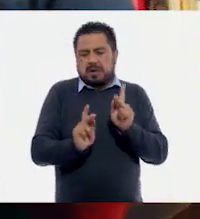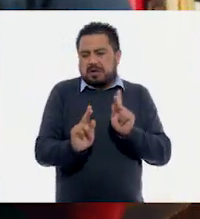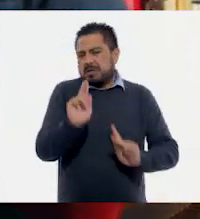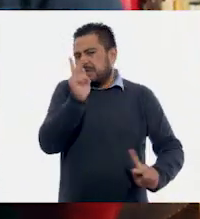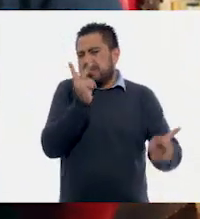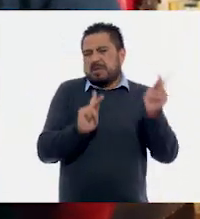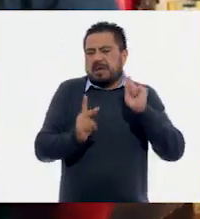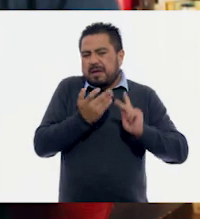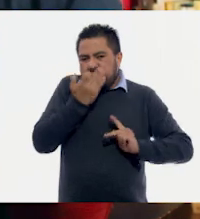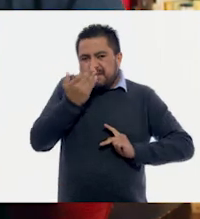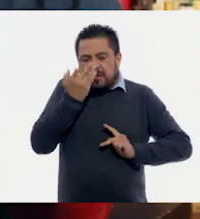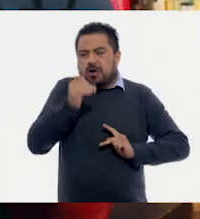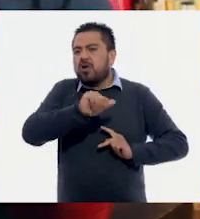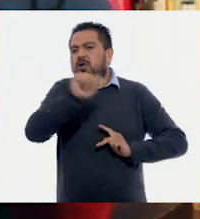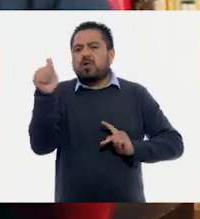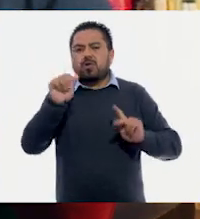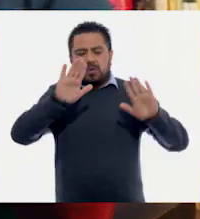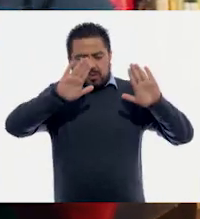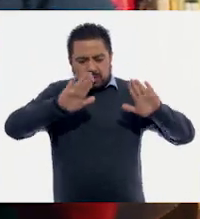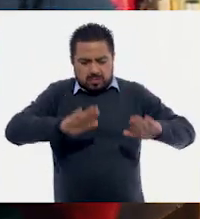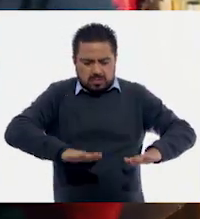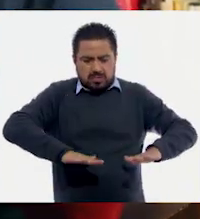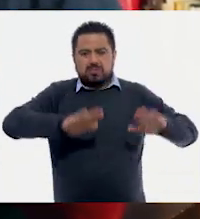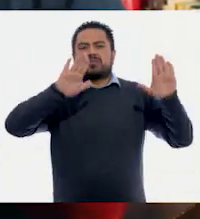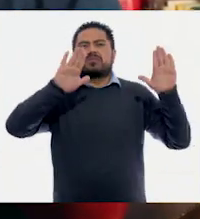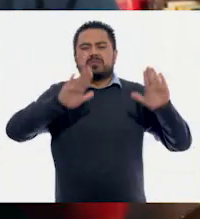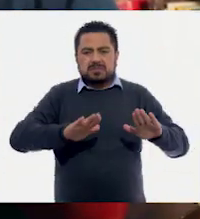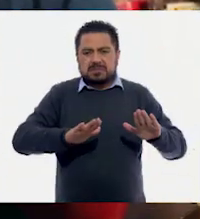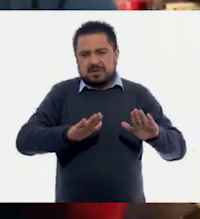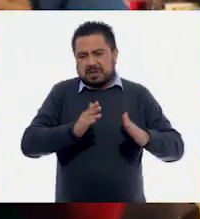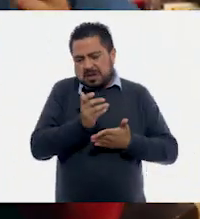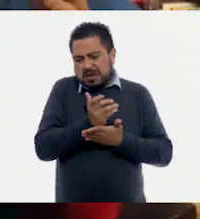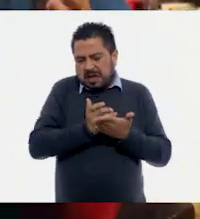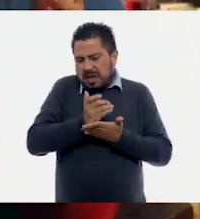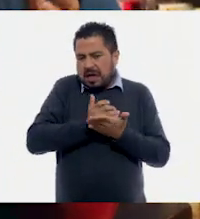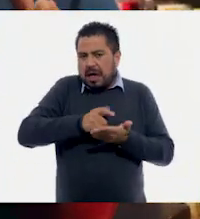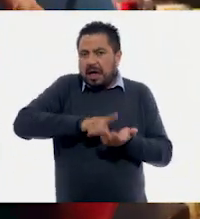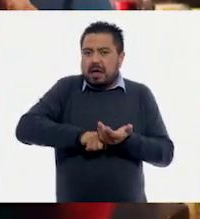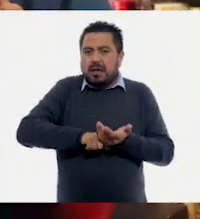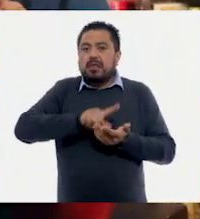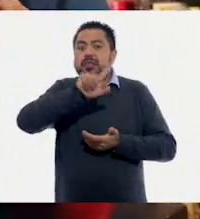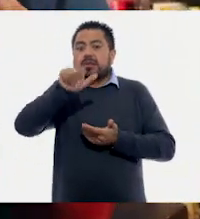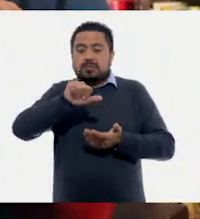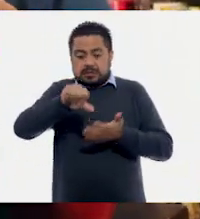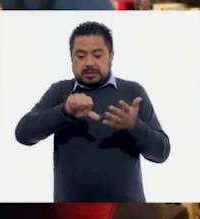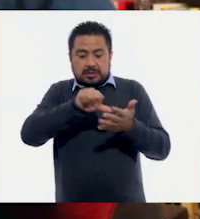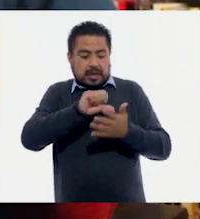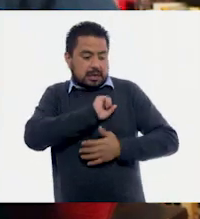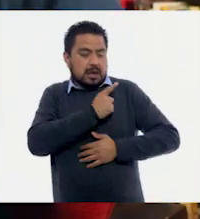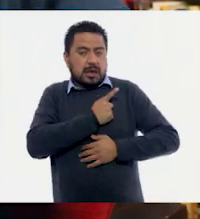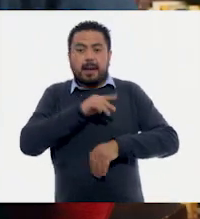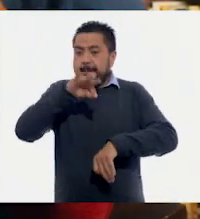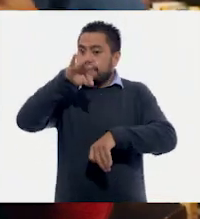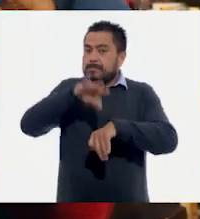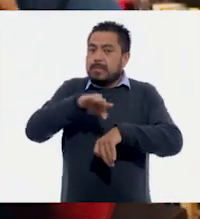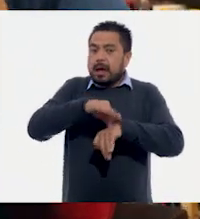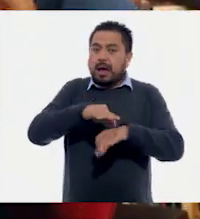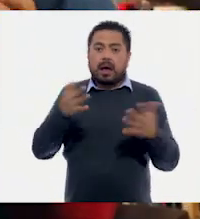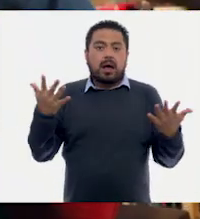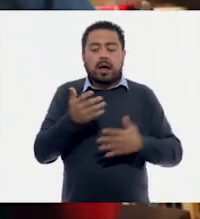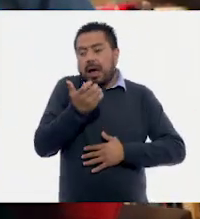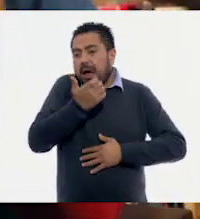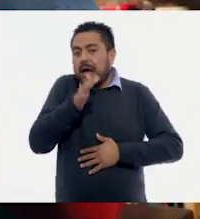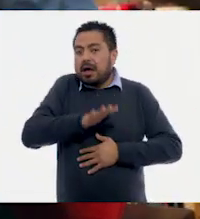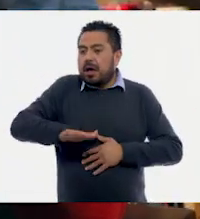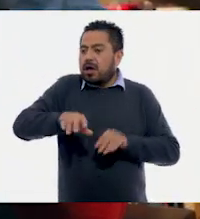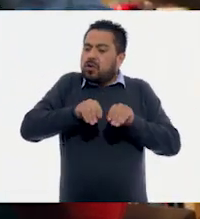y otros con rituales mágicos, remedios caseros. Pero con la llegada del centro de salud, la medicina se hace popular